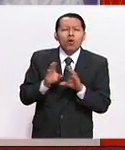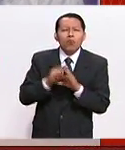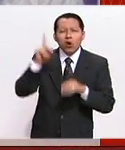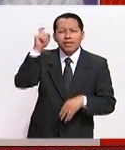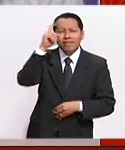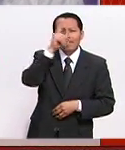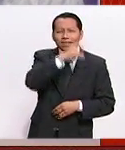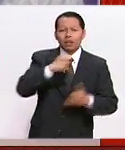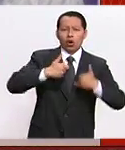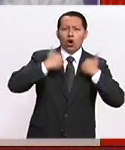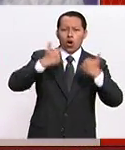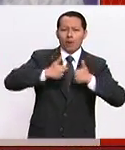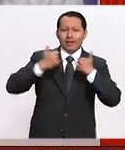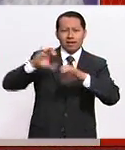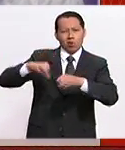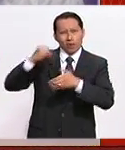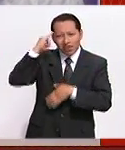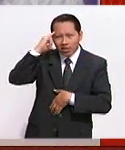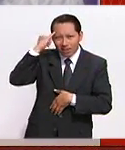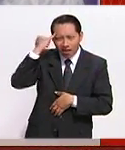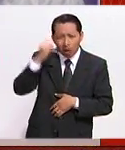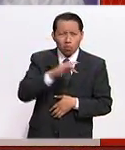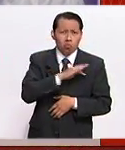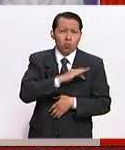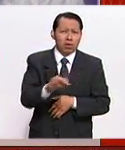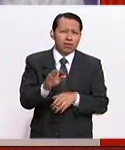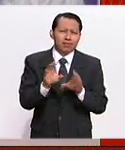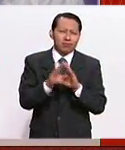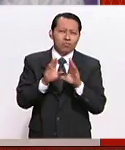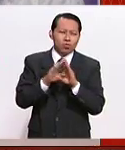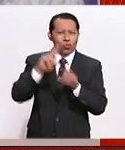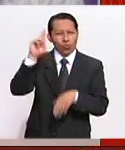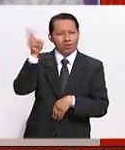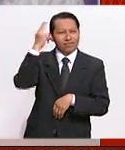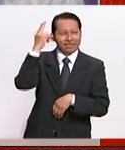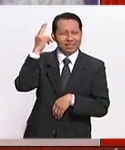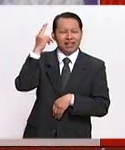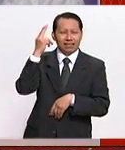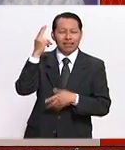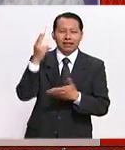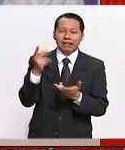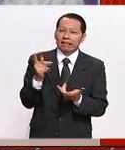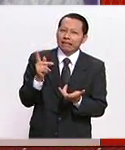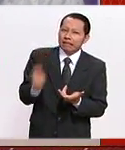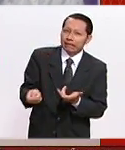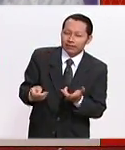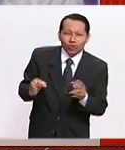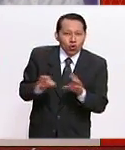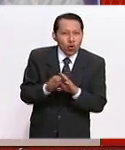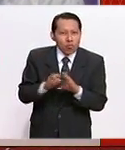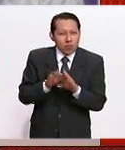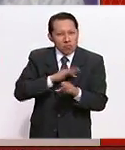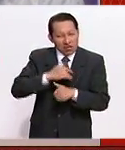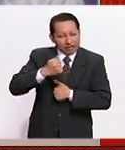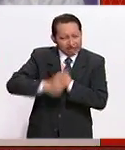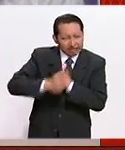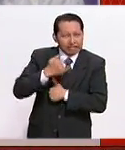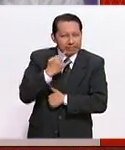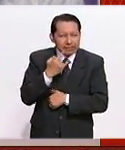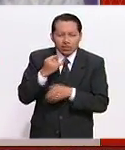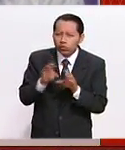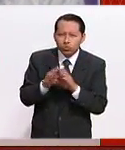joven de una comunidad indígena el poder llegar a la universidad? ¿O de qué depende? ¿De qué depende llegar a la universidad?